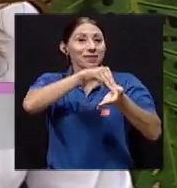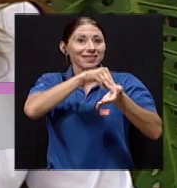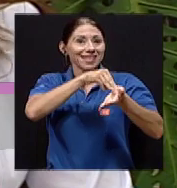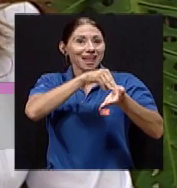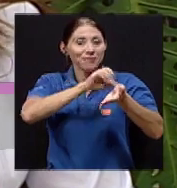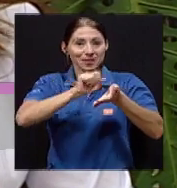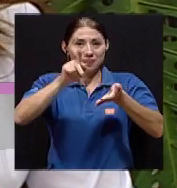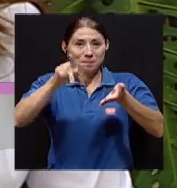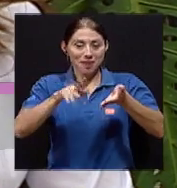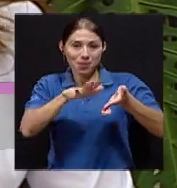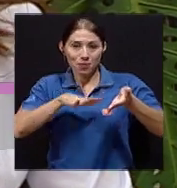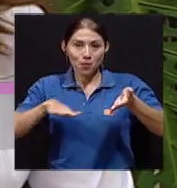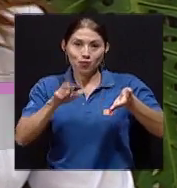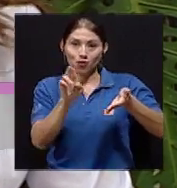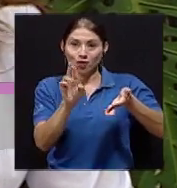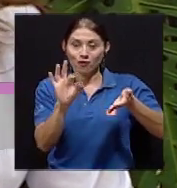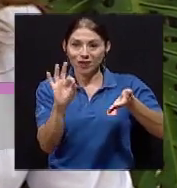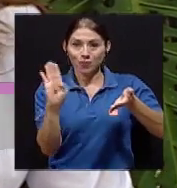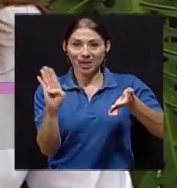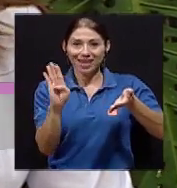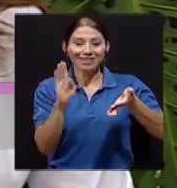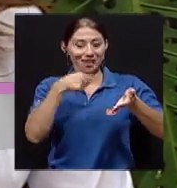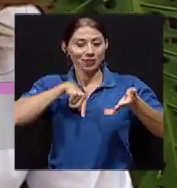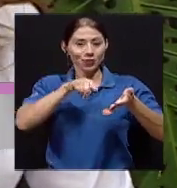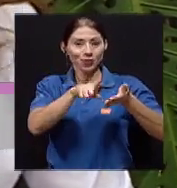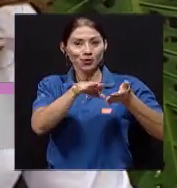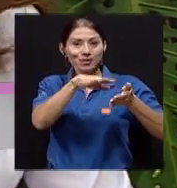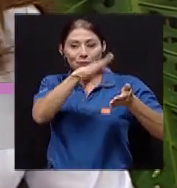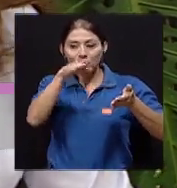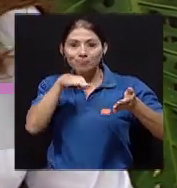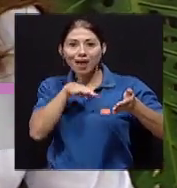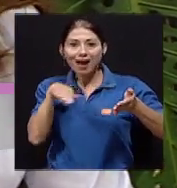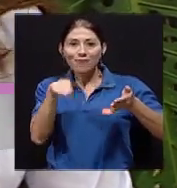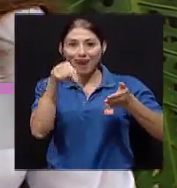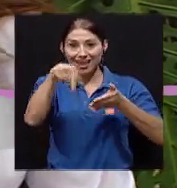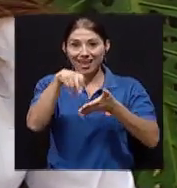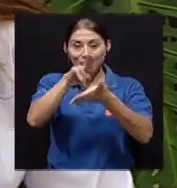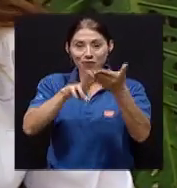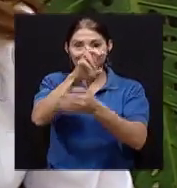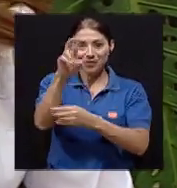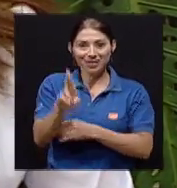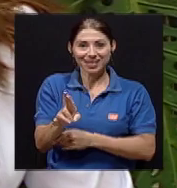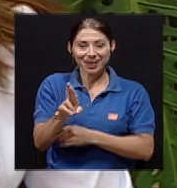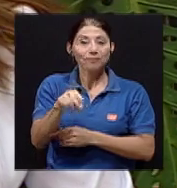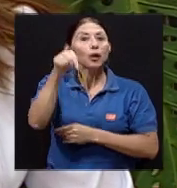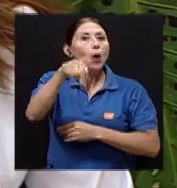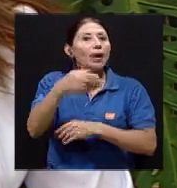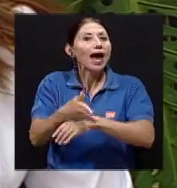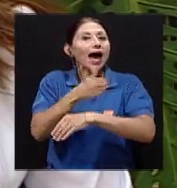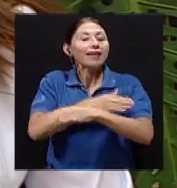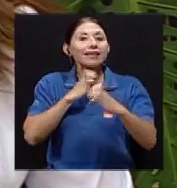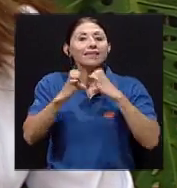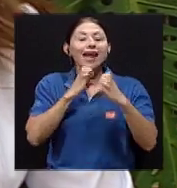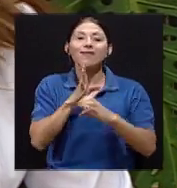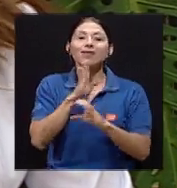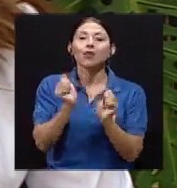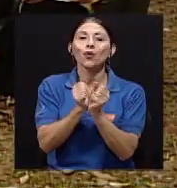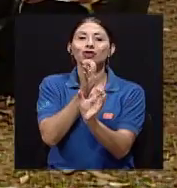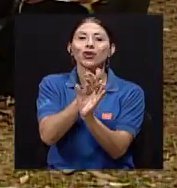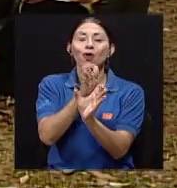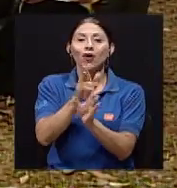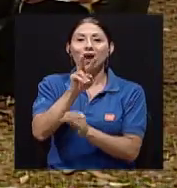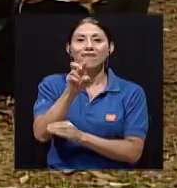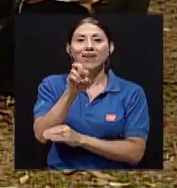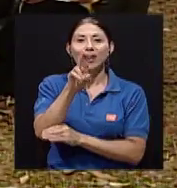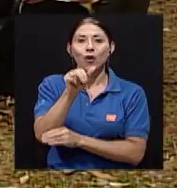en la sede Rodrigo Facio Brenes, aquí en la Universidad de Costa Rica. Y hoy, antes de pasar con nuestra entrevista, estamos conversando con la psicóloga Verónica